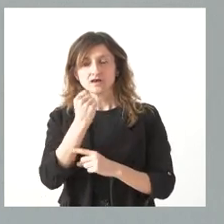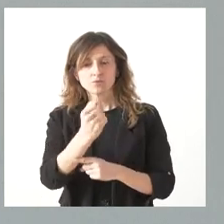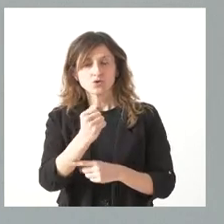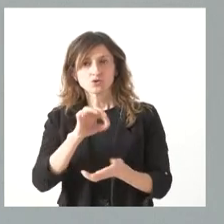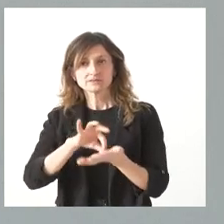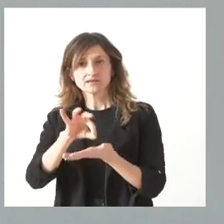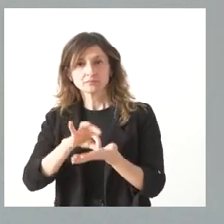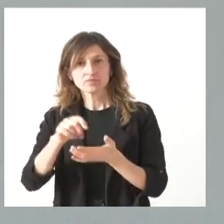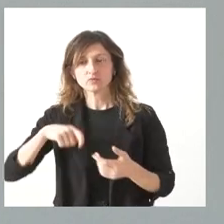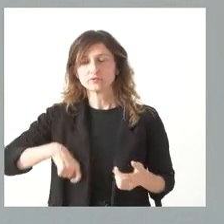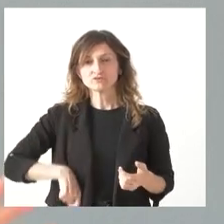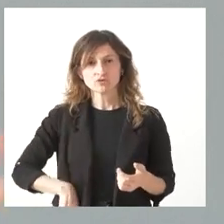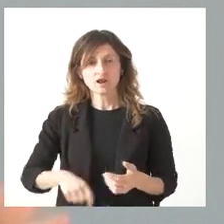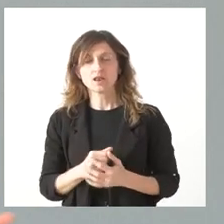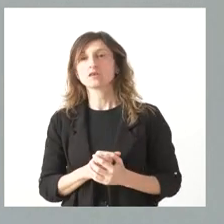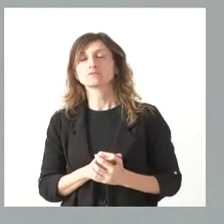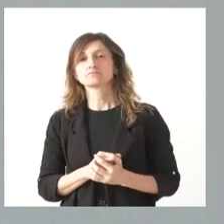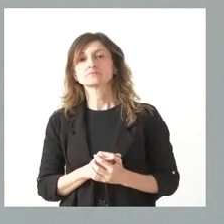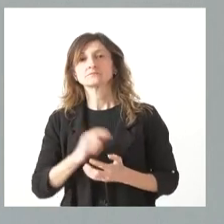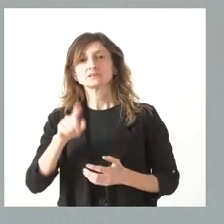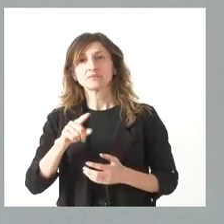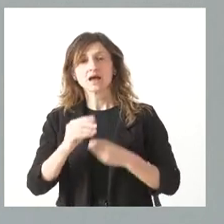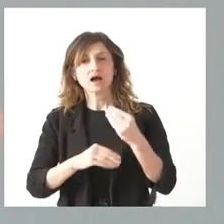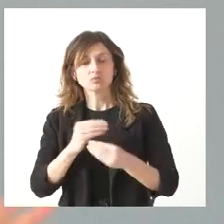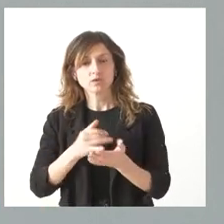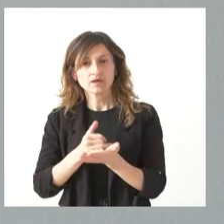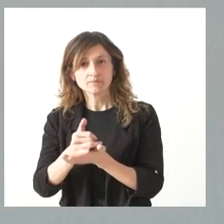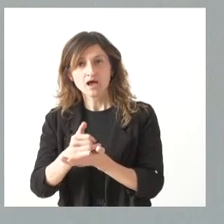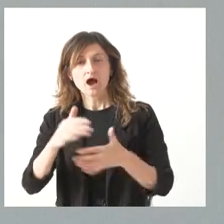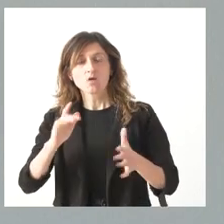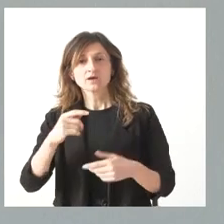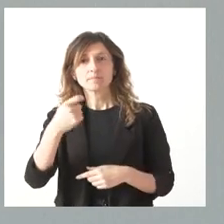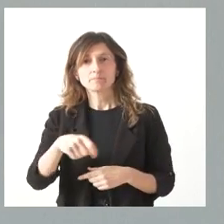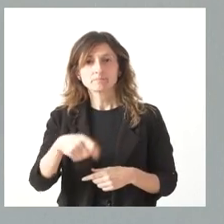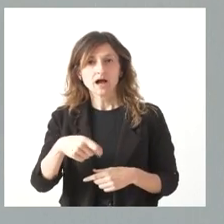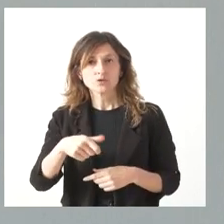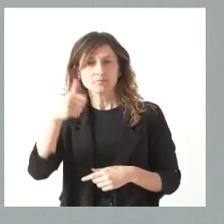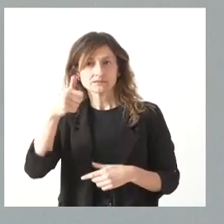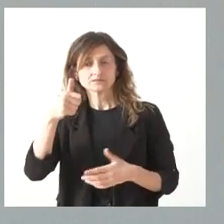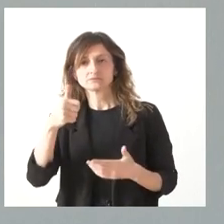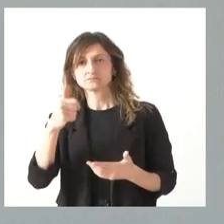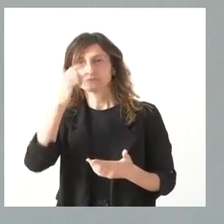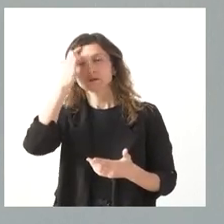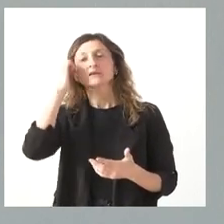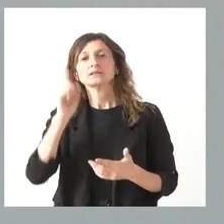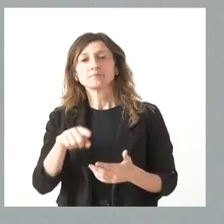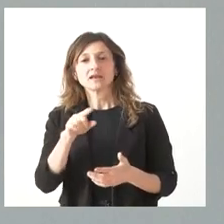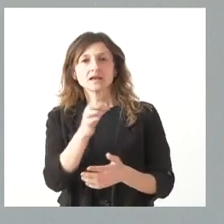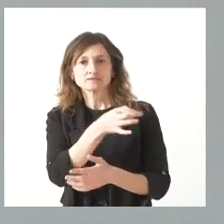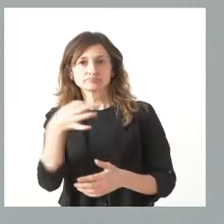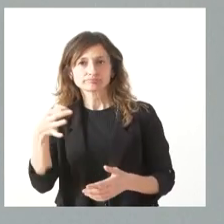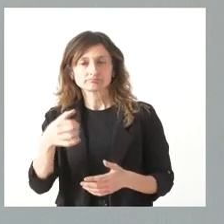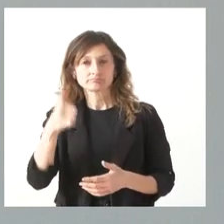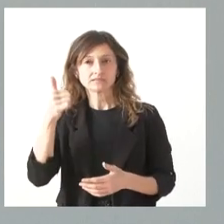profesionales, la mejor solución es actuar por esta vía, aunque el coste pueda ser más caro y, sin duda, el más eficaz. Y